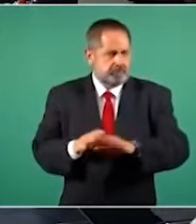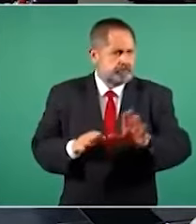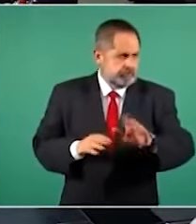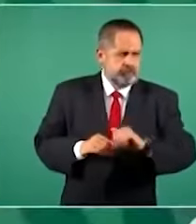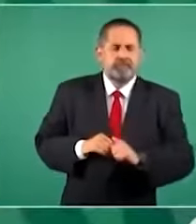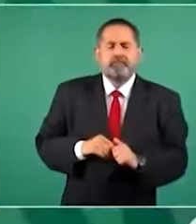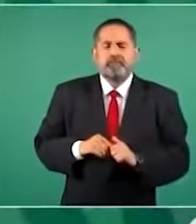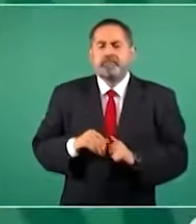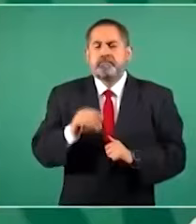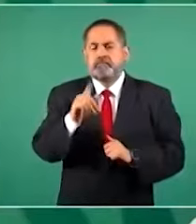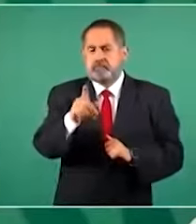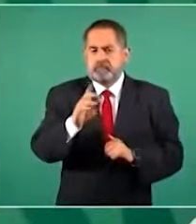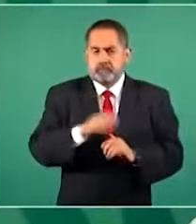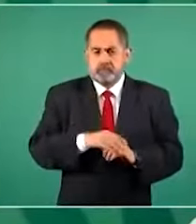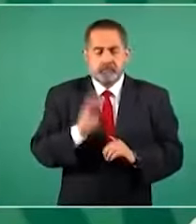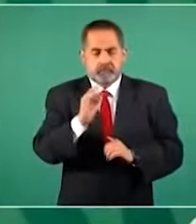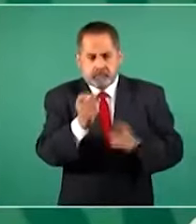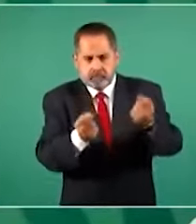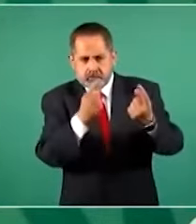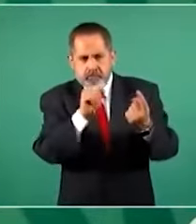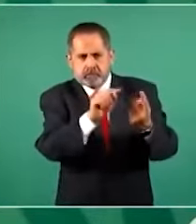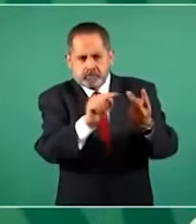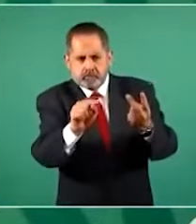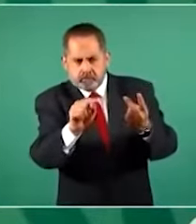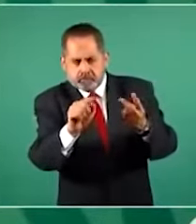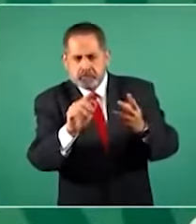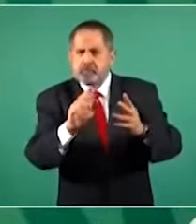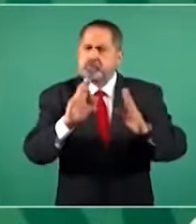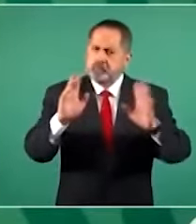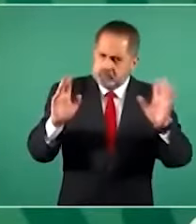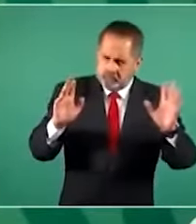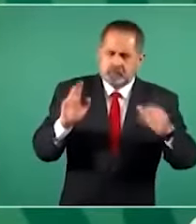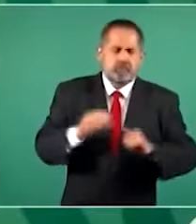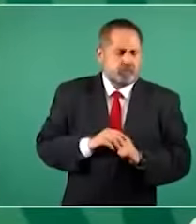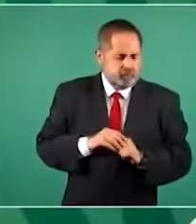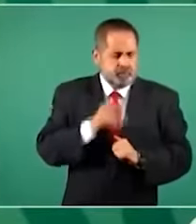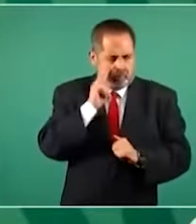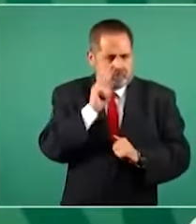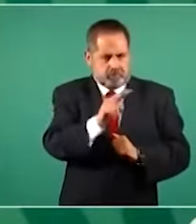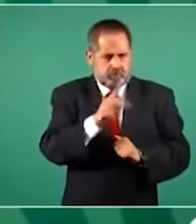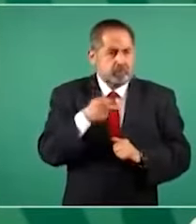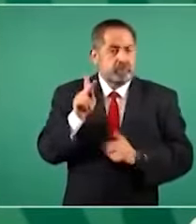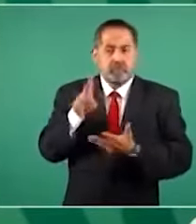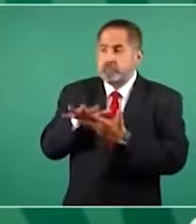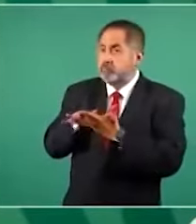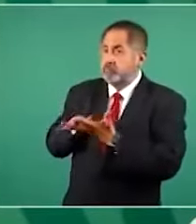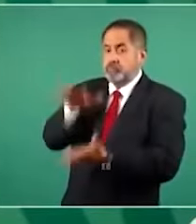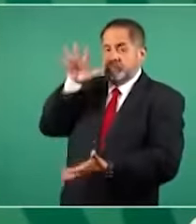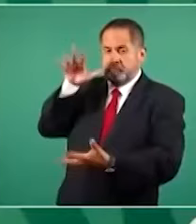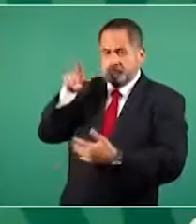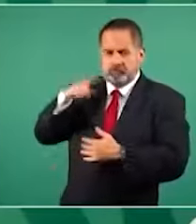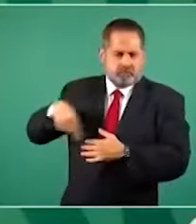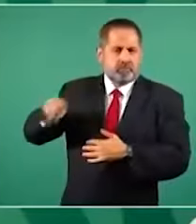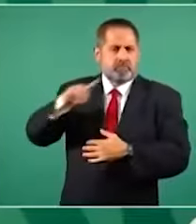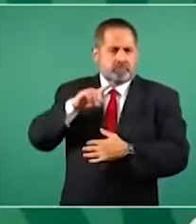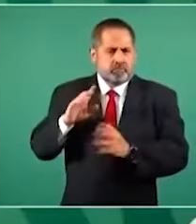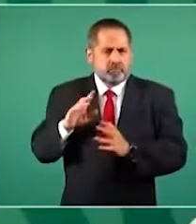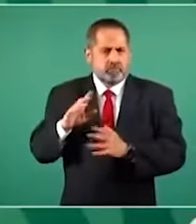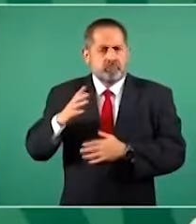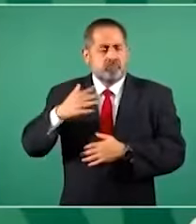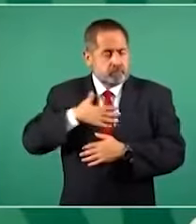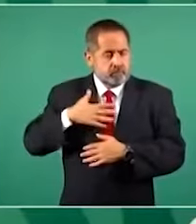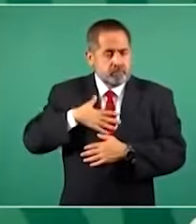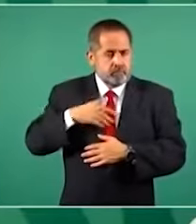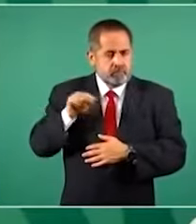como estos casos, pero la mayoría, porque yo